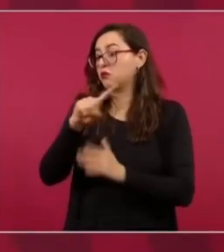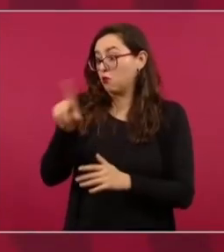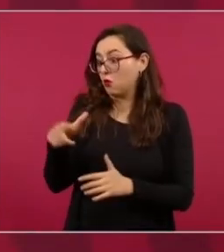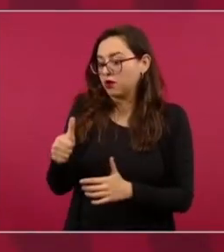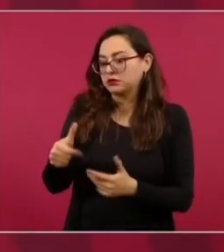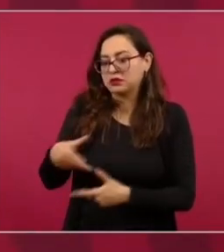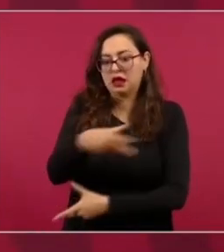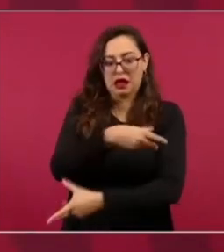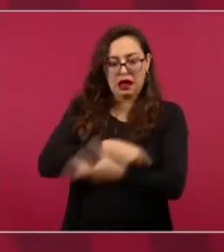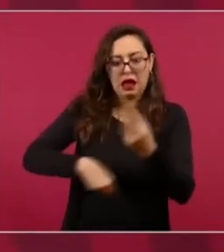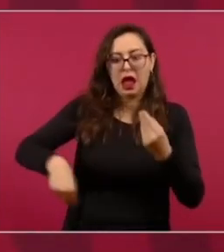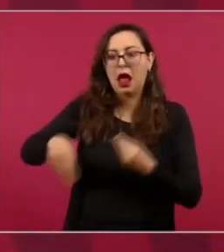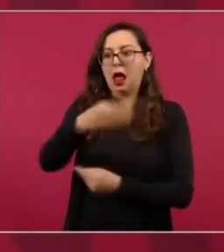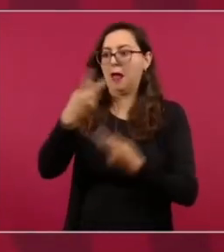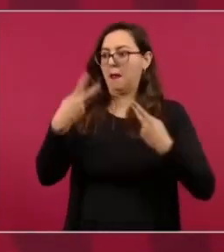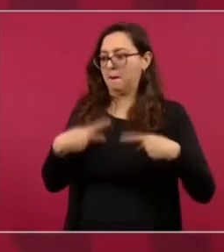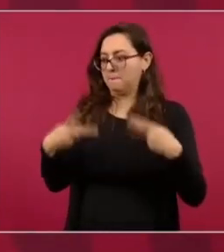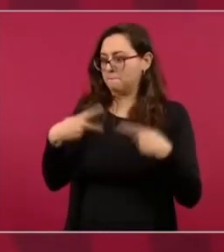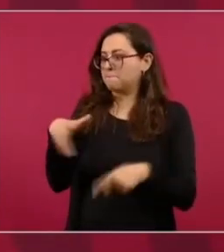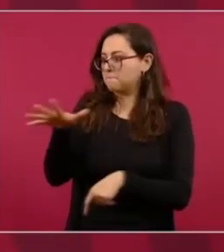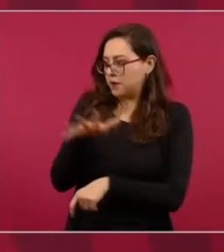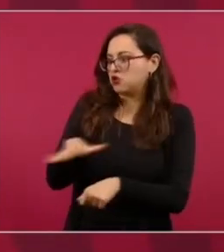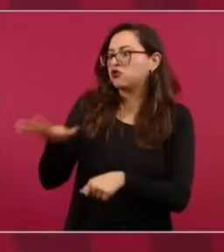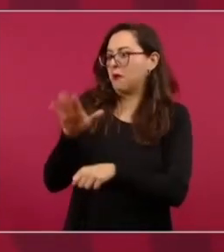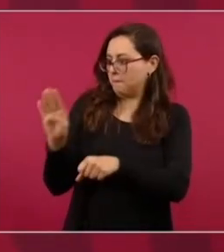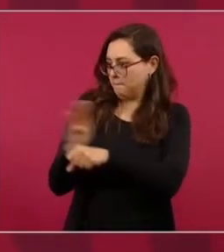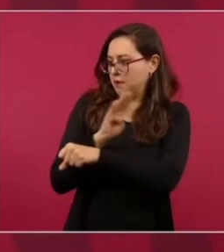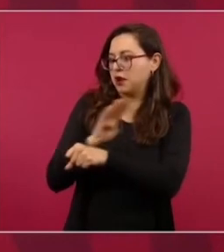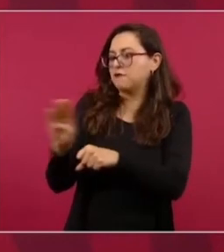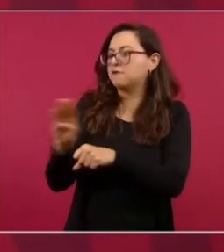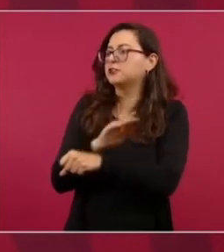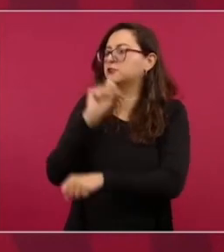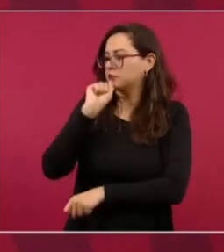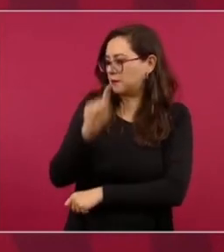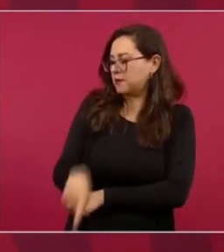usó un término